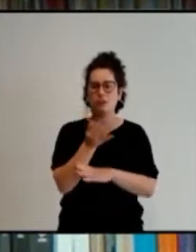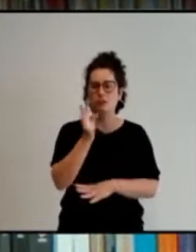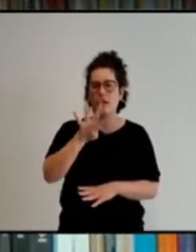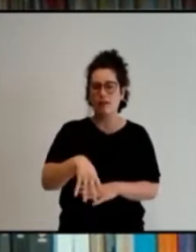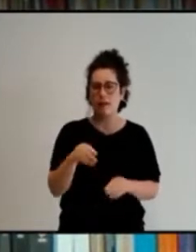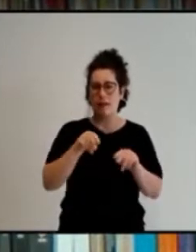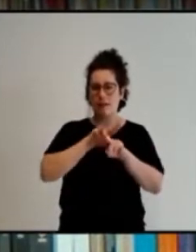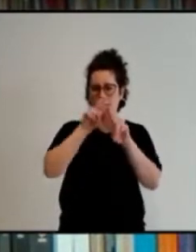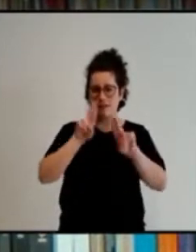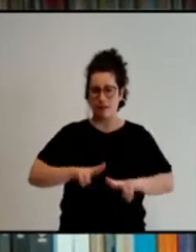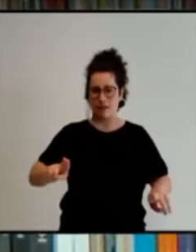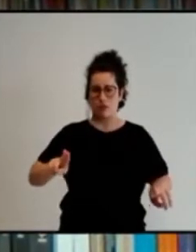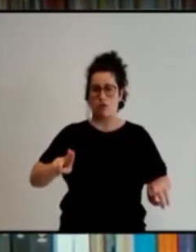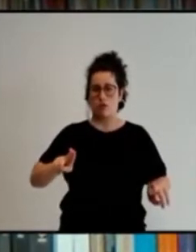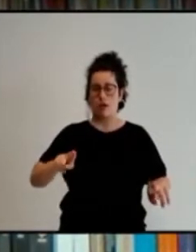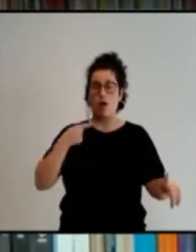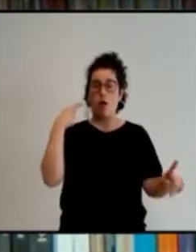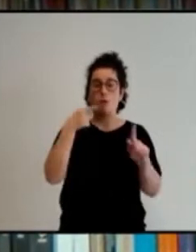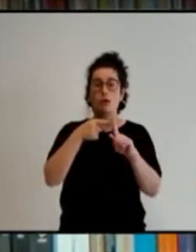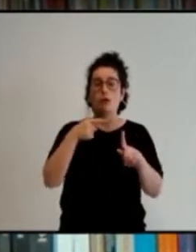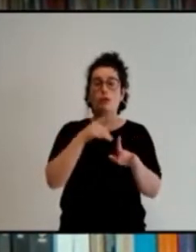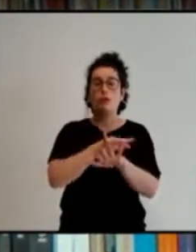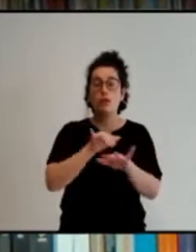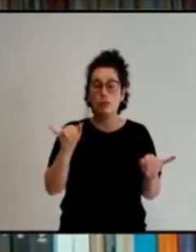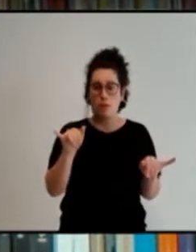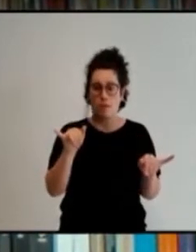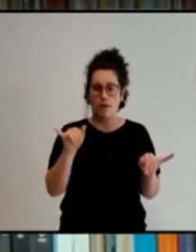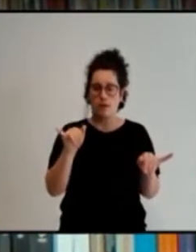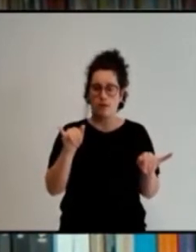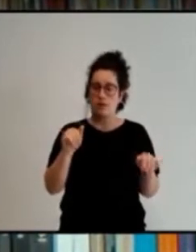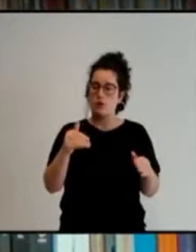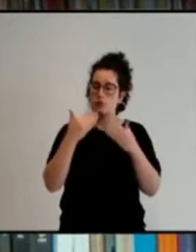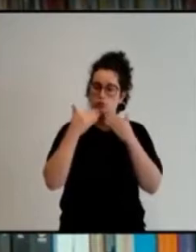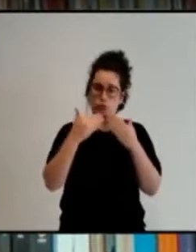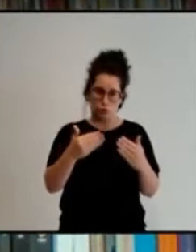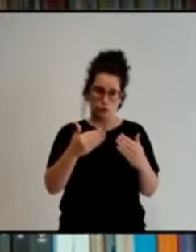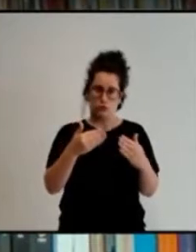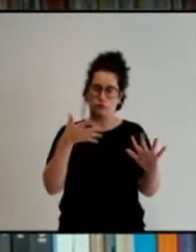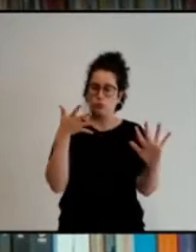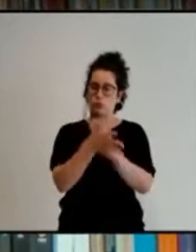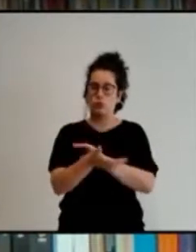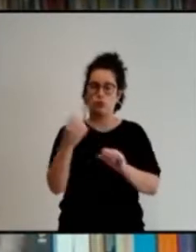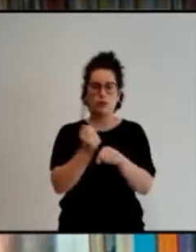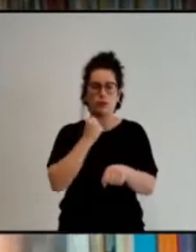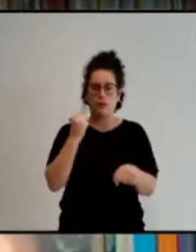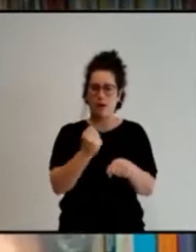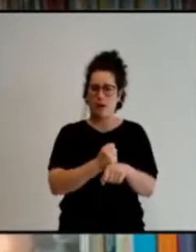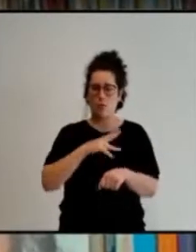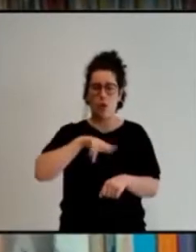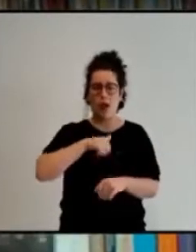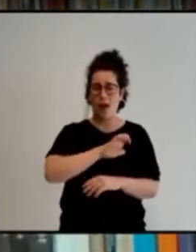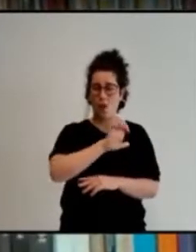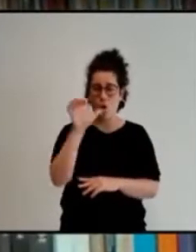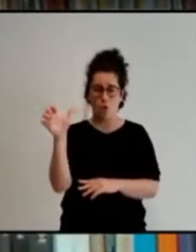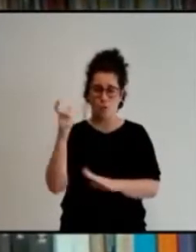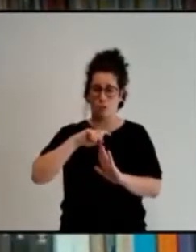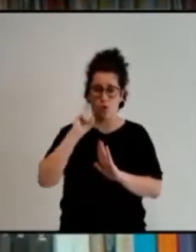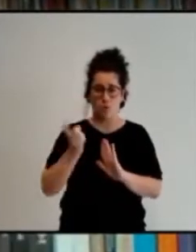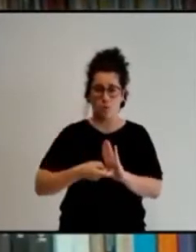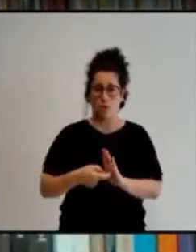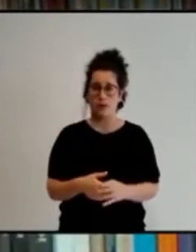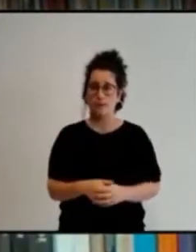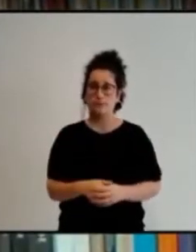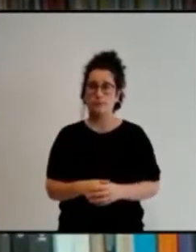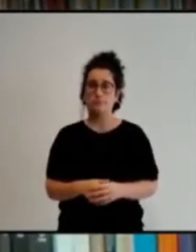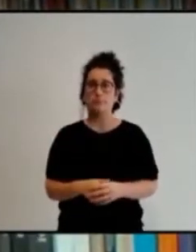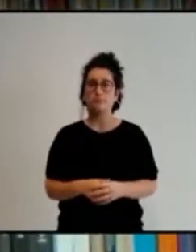por la Paz que ha ejercido la Secretaría Técnica para toda Europa de los nodos, que es el nombre que se